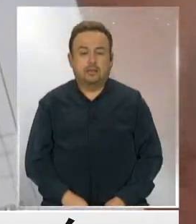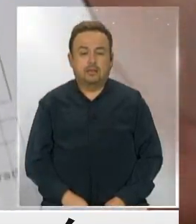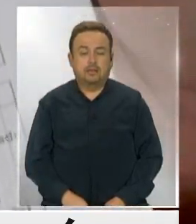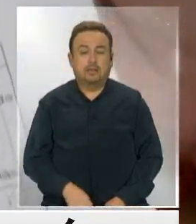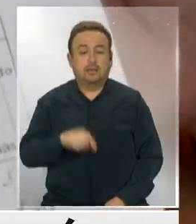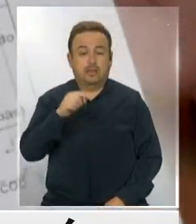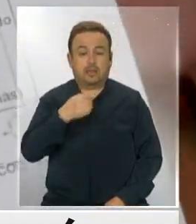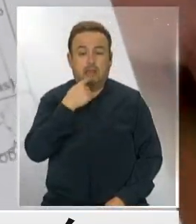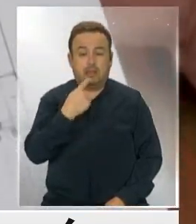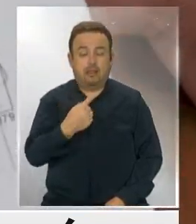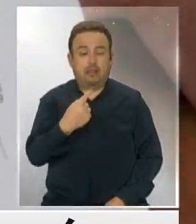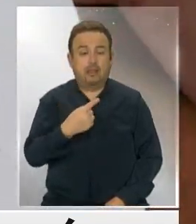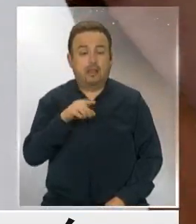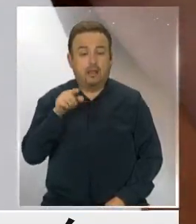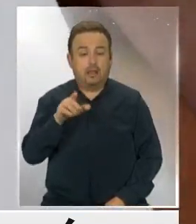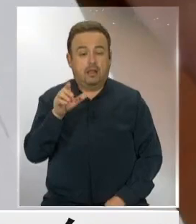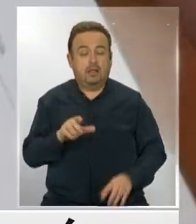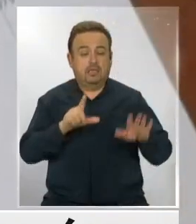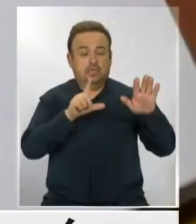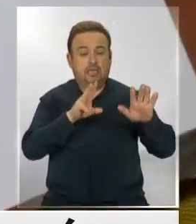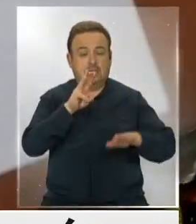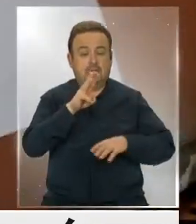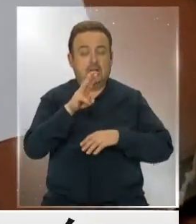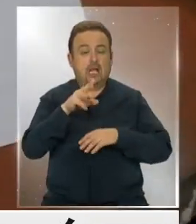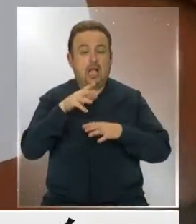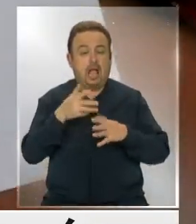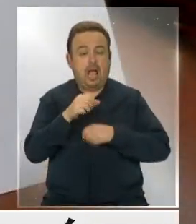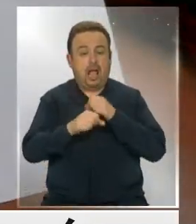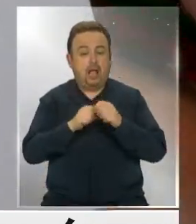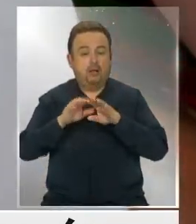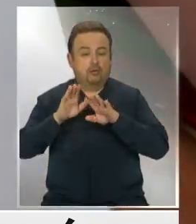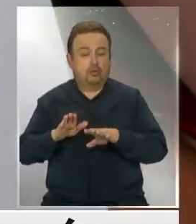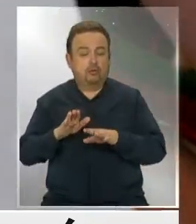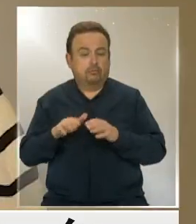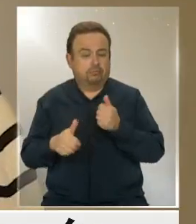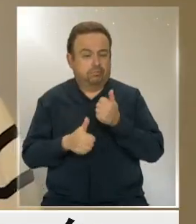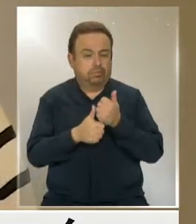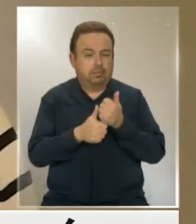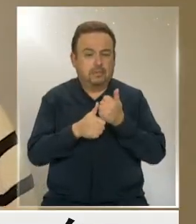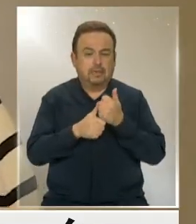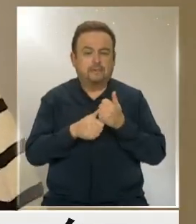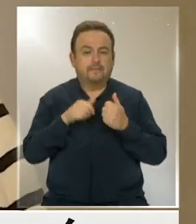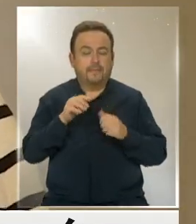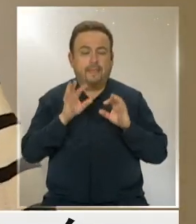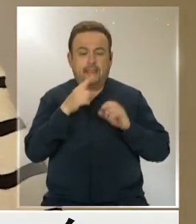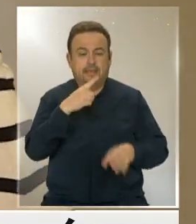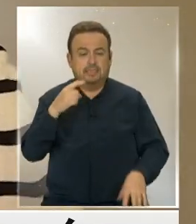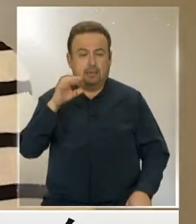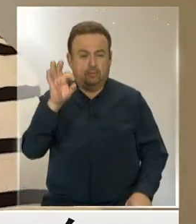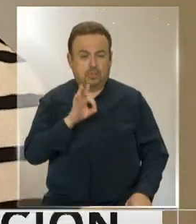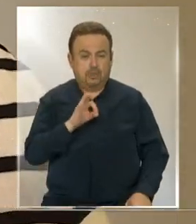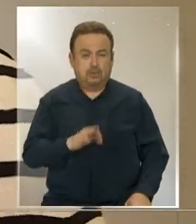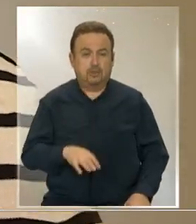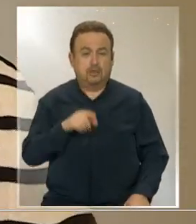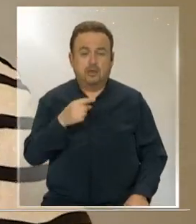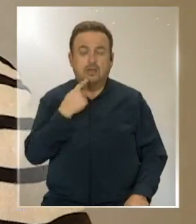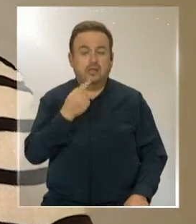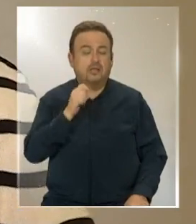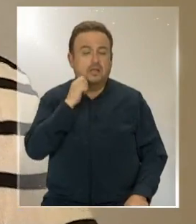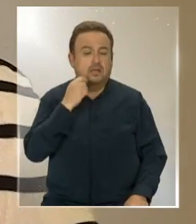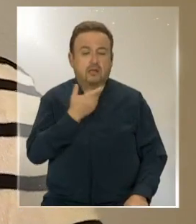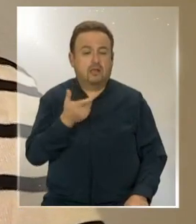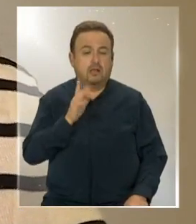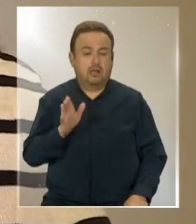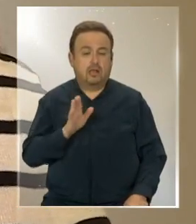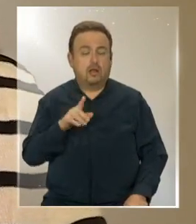Acá dice paciente de 73 años con dependencia total, escala de BARTEL 100%. Eso quiere decir que es